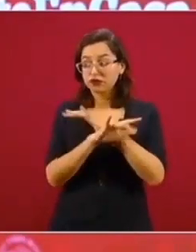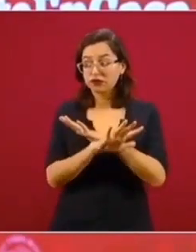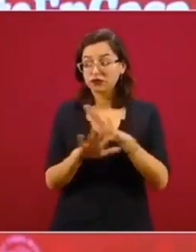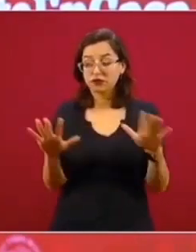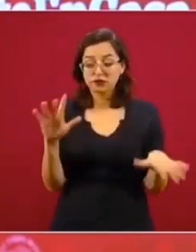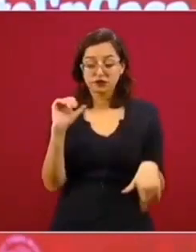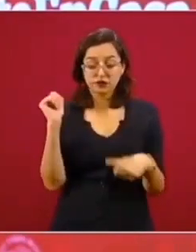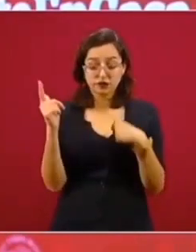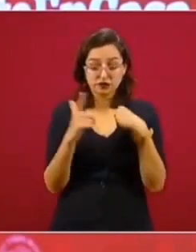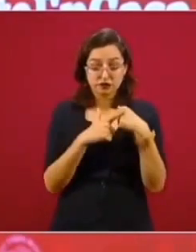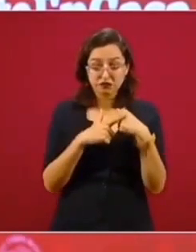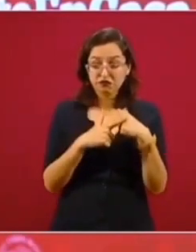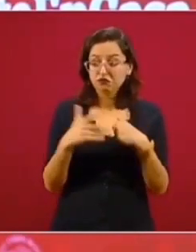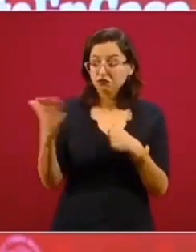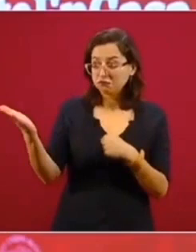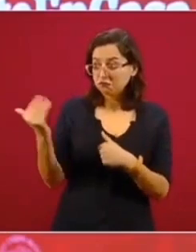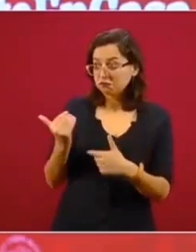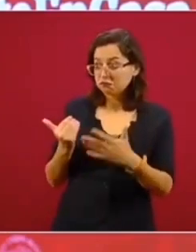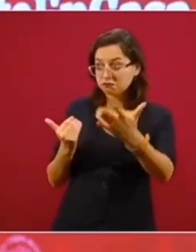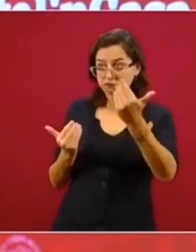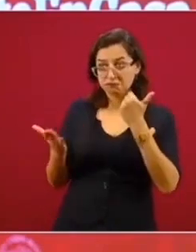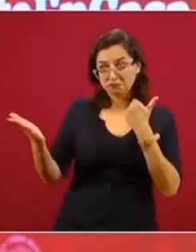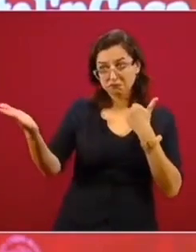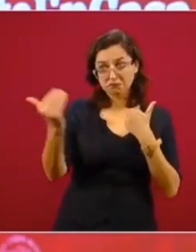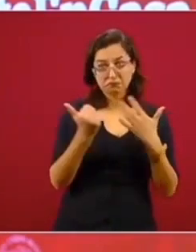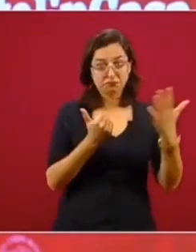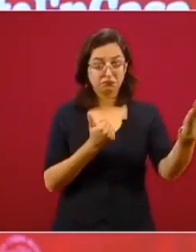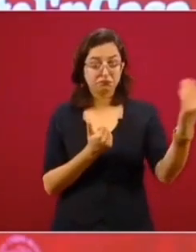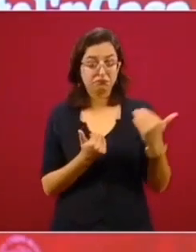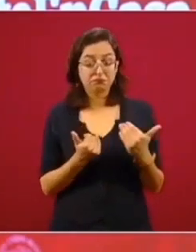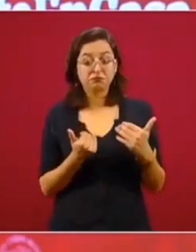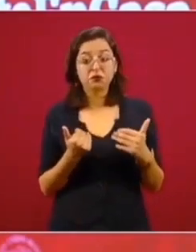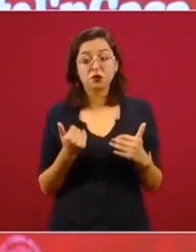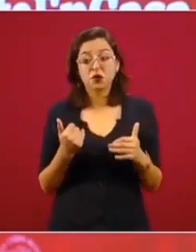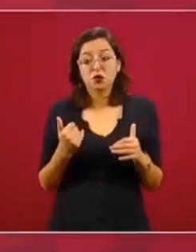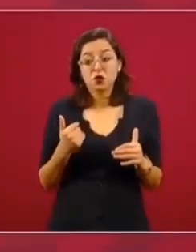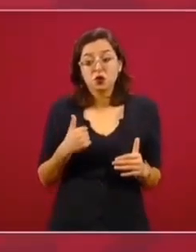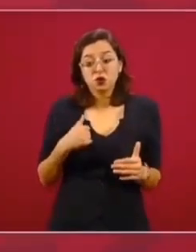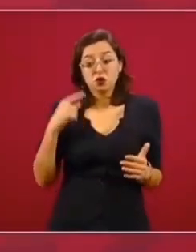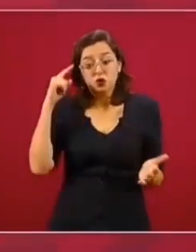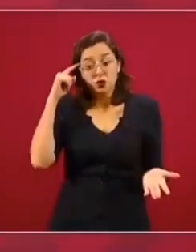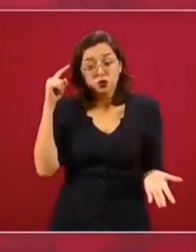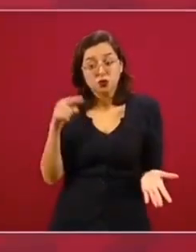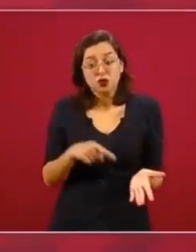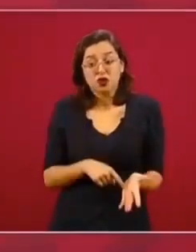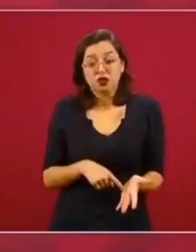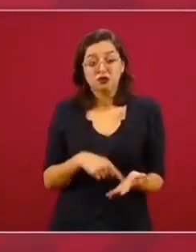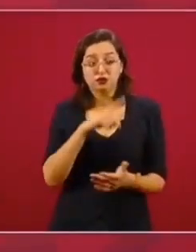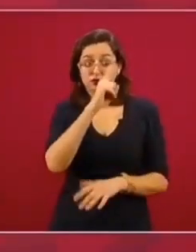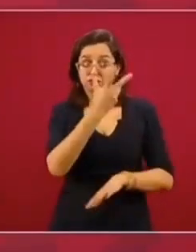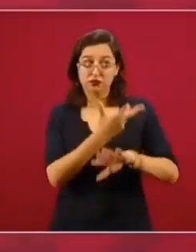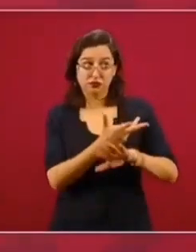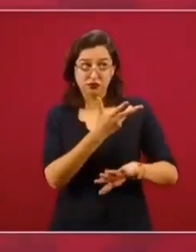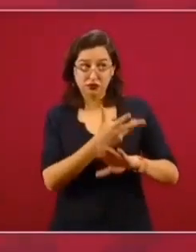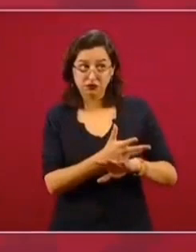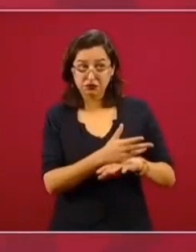y eso es lo que creo se va a seguir haciendo en Estados Unidos.